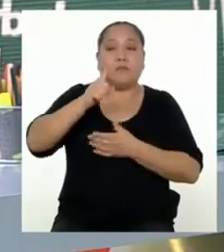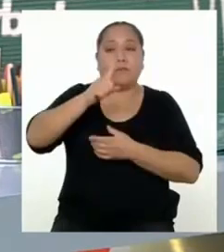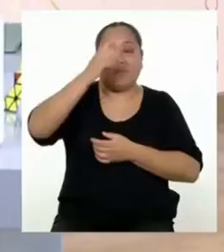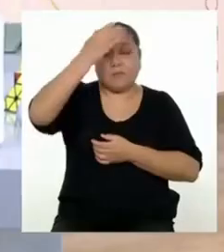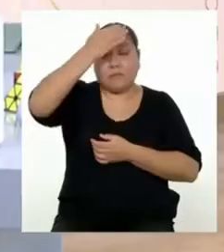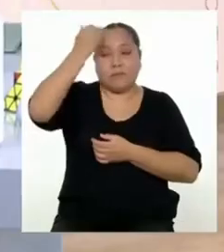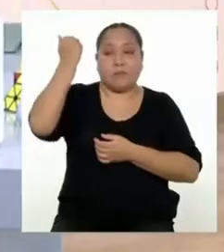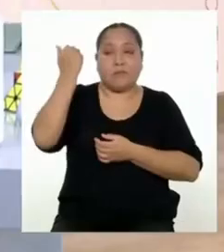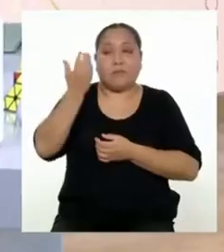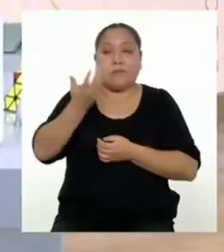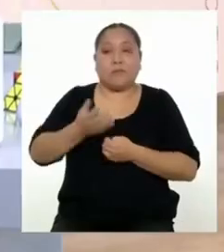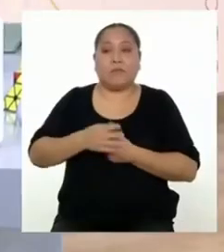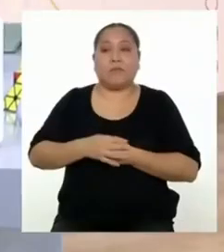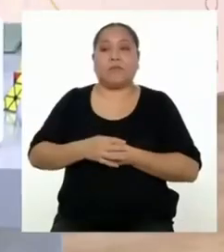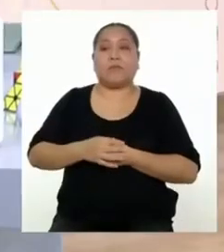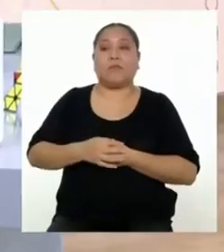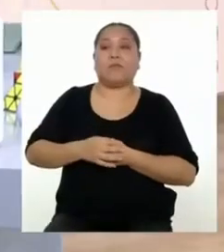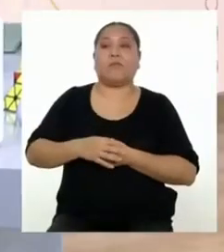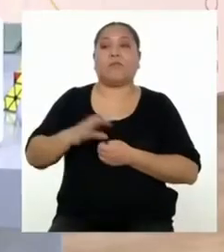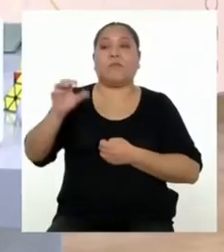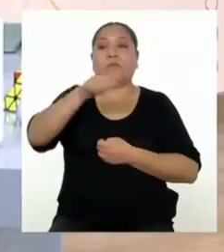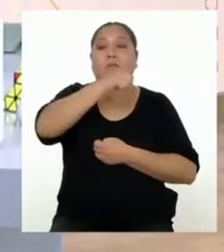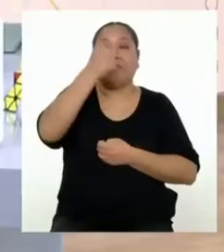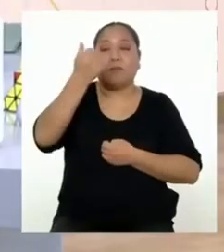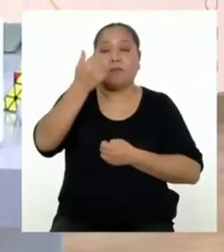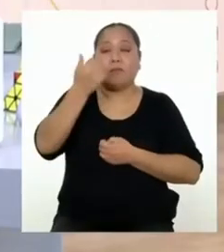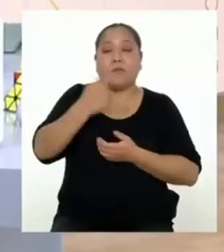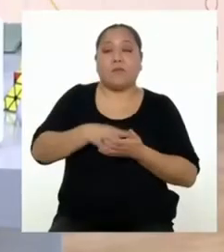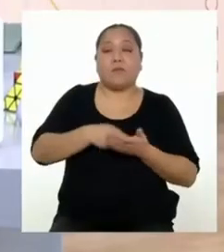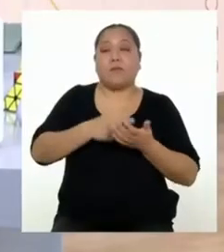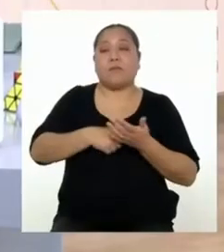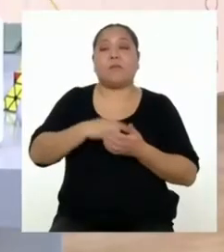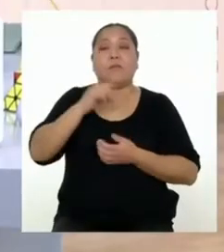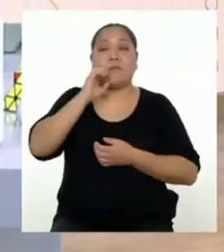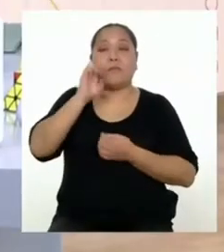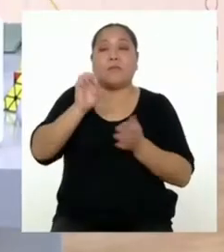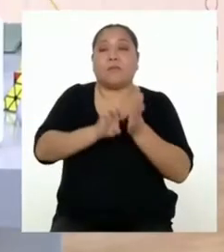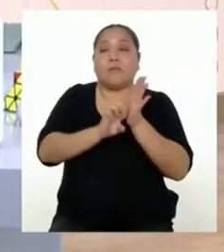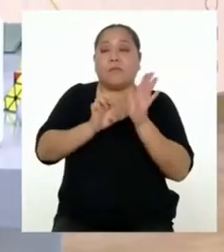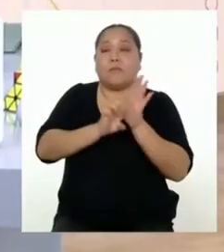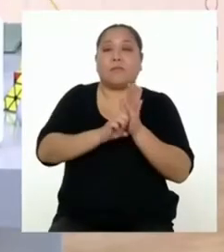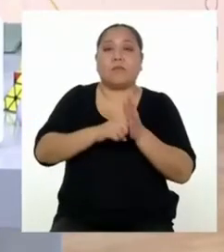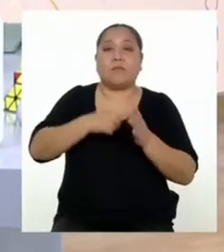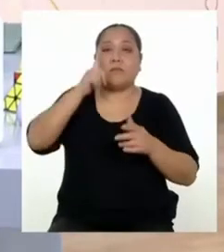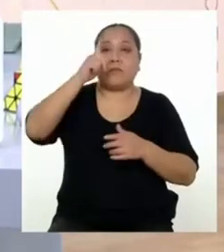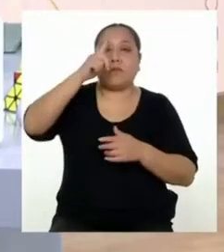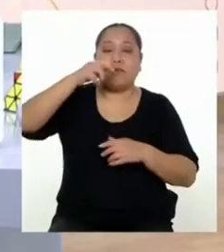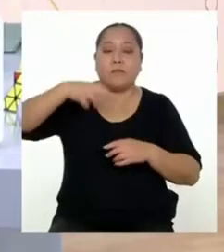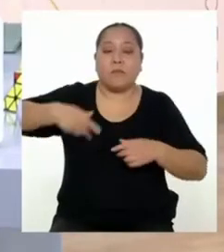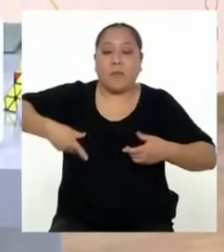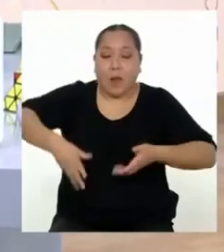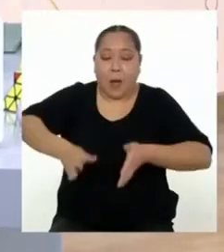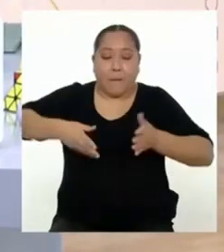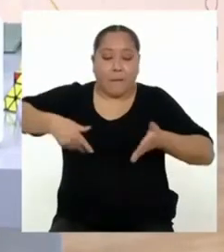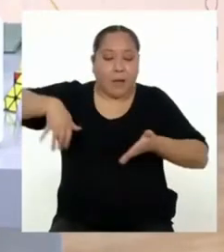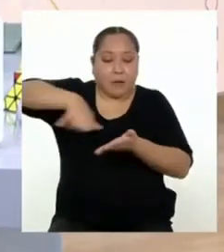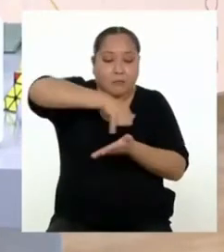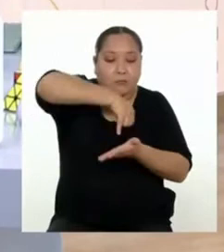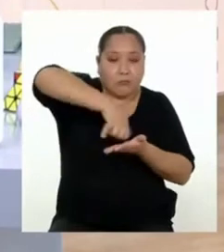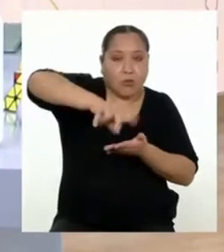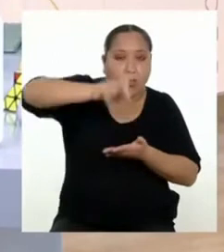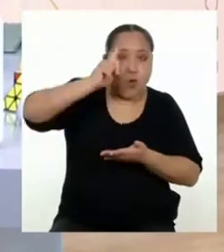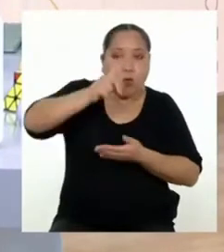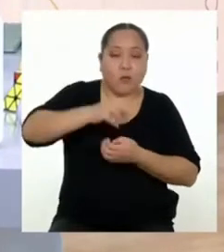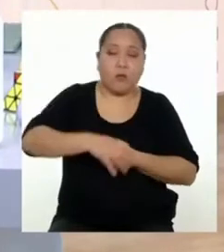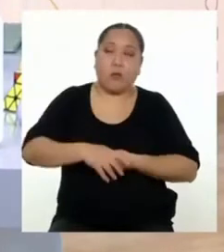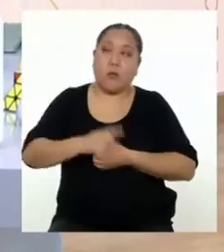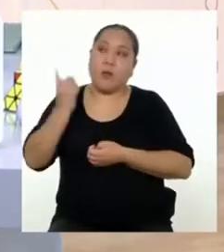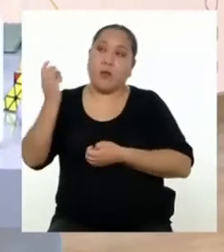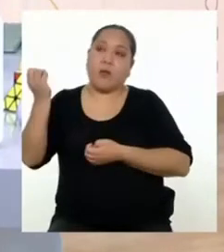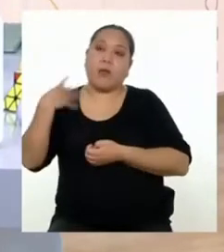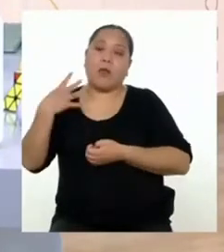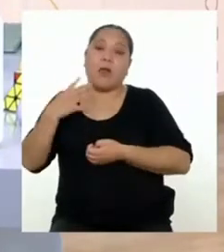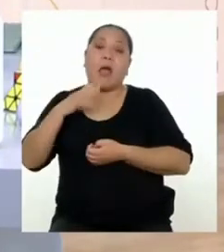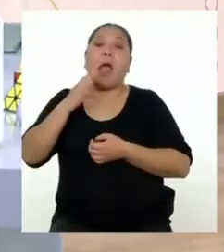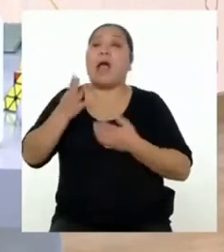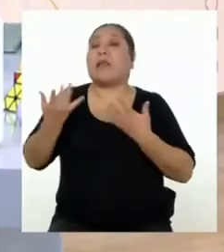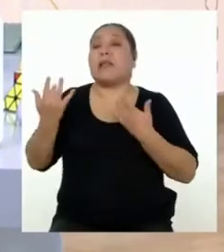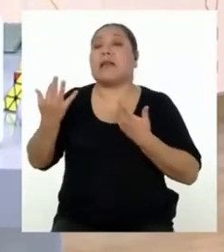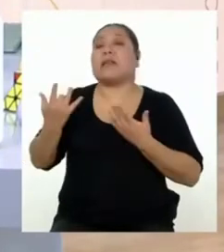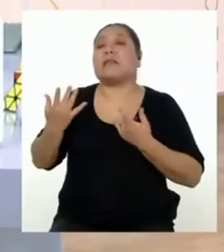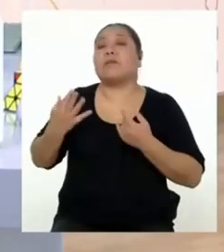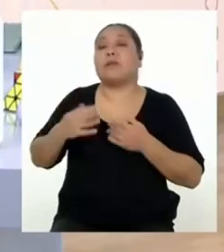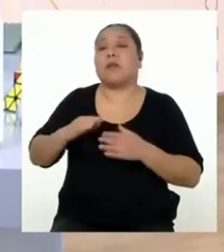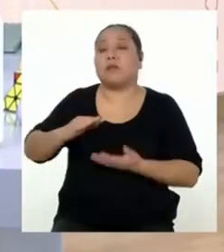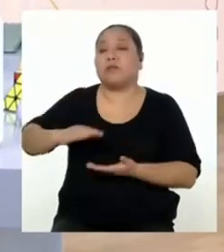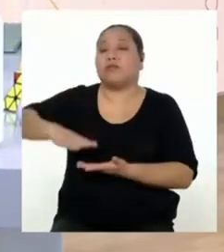se nos olvida. La otra vez, por ejemplo, iba a plancharme un solo pantalón y me hicieron acordar que debo esperar hasta que se